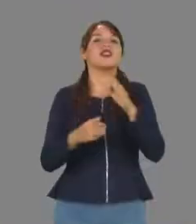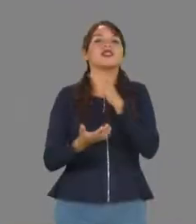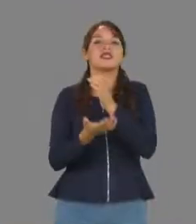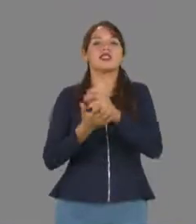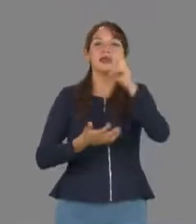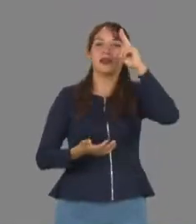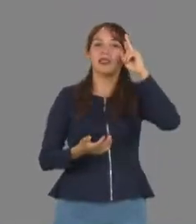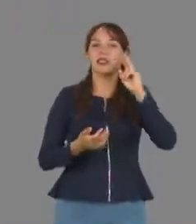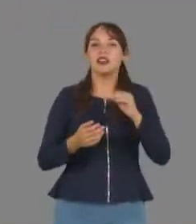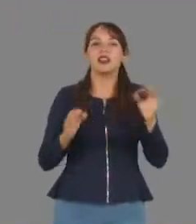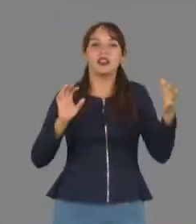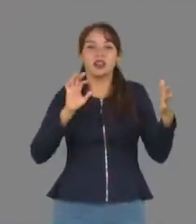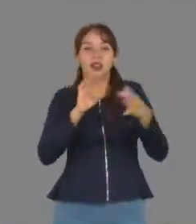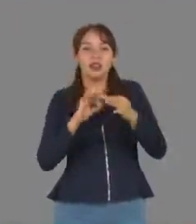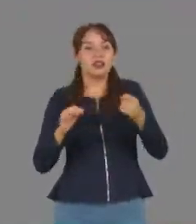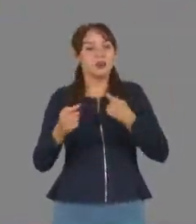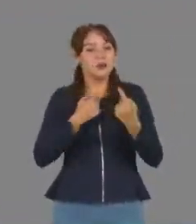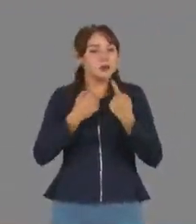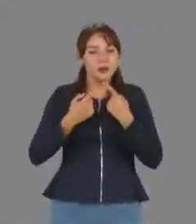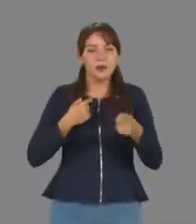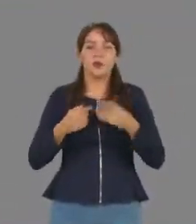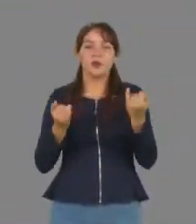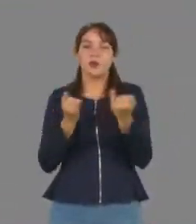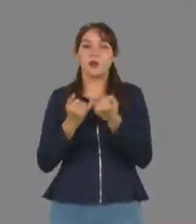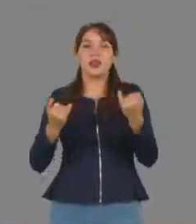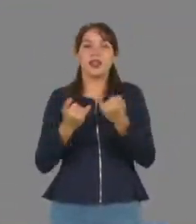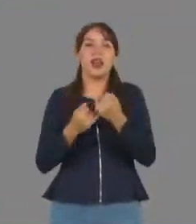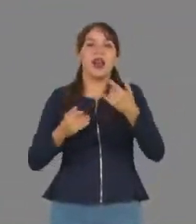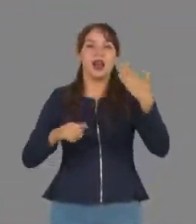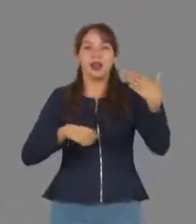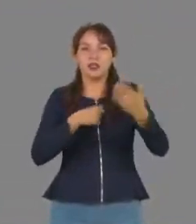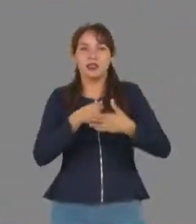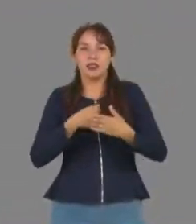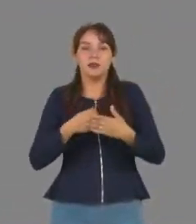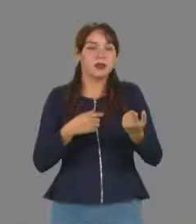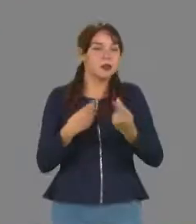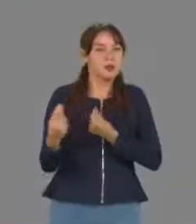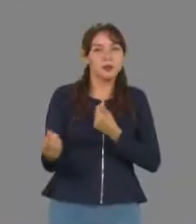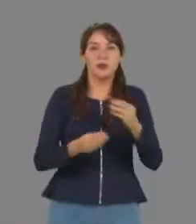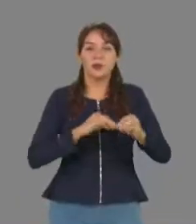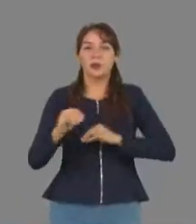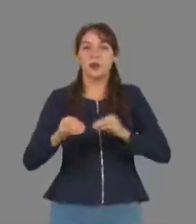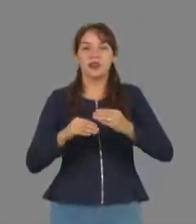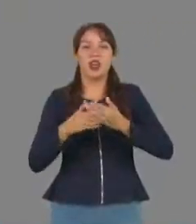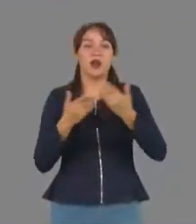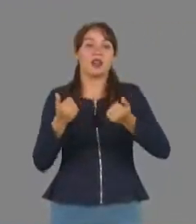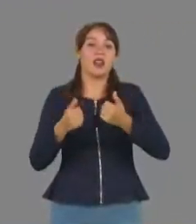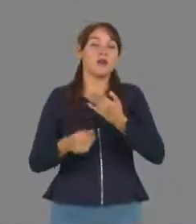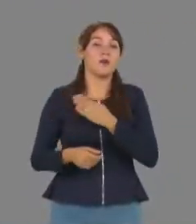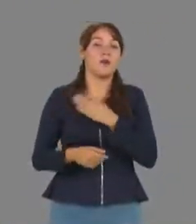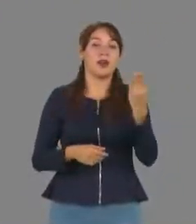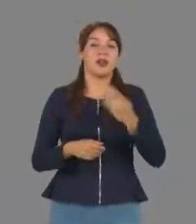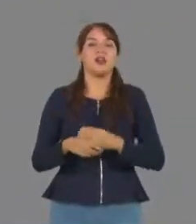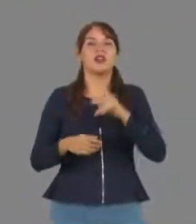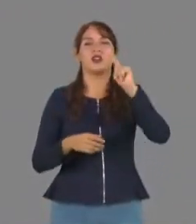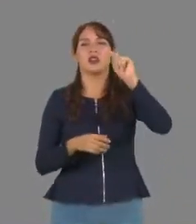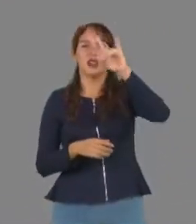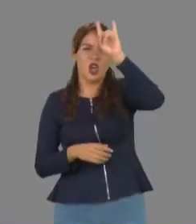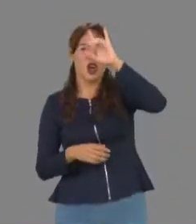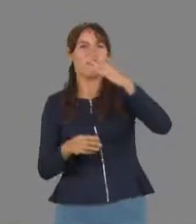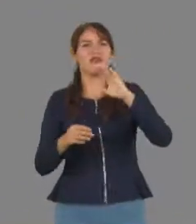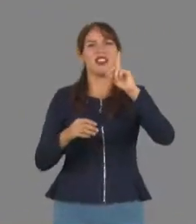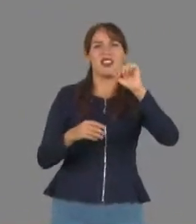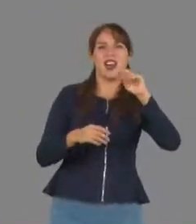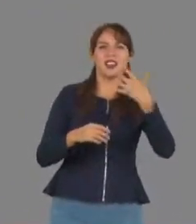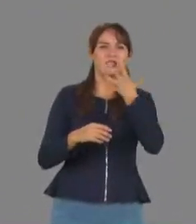Victoria, en sus compromisos y, por supuesto, en el accionar de cada uno de los encuentros, en donde ha estado muy bueno. Toros, titanes,